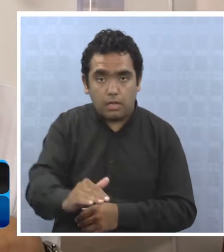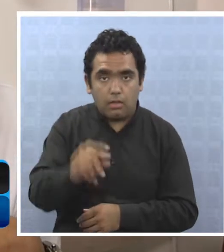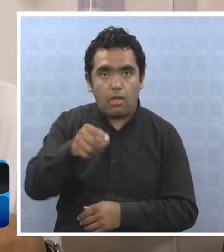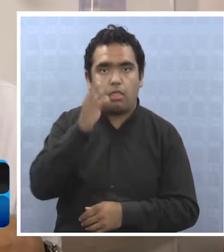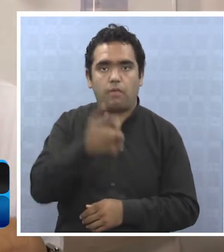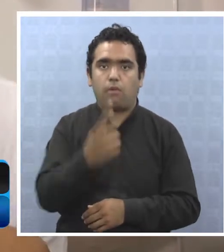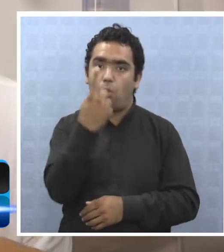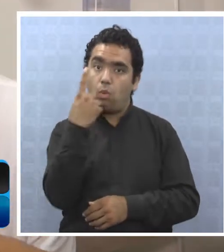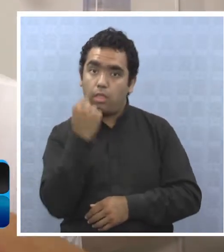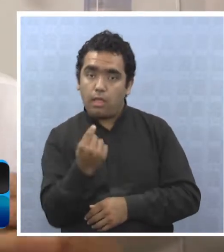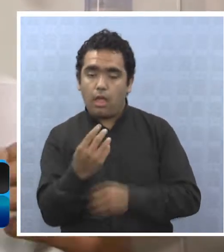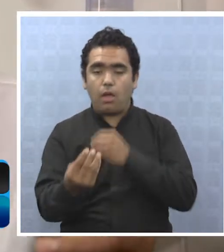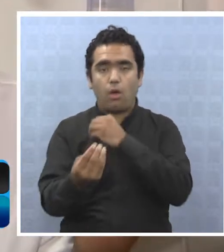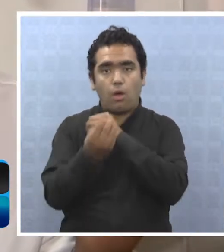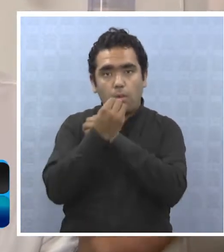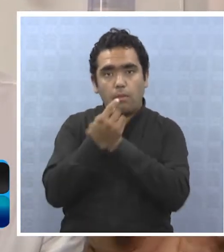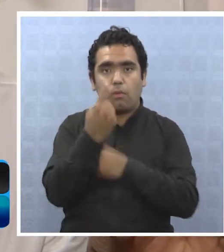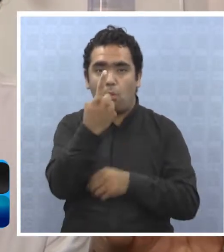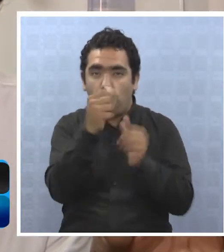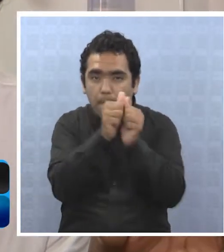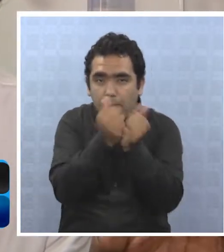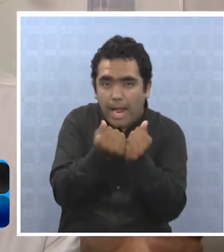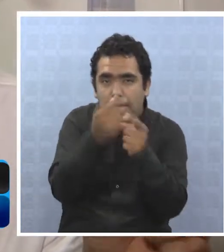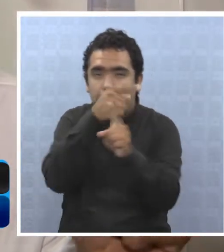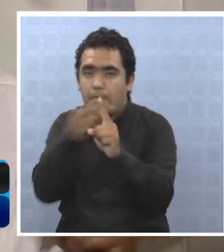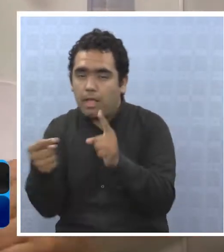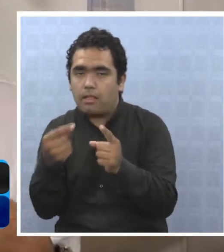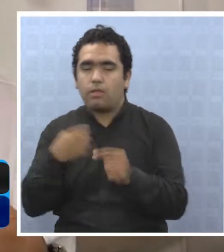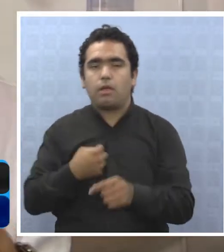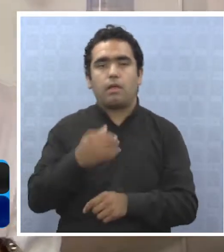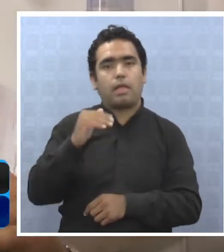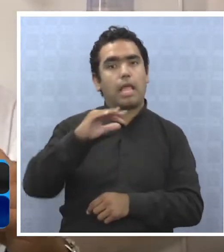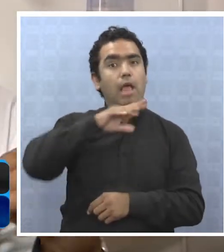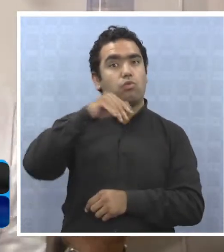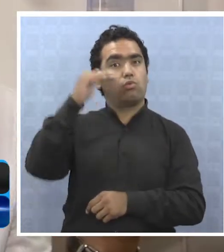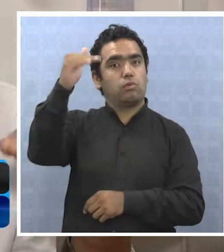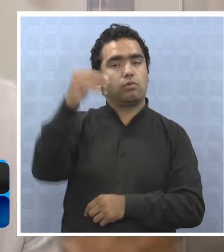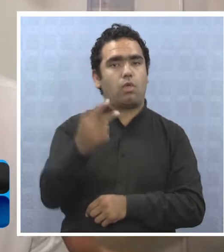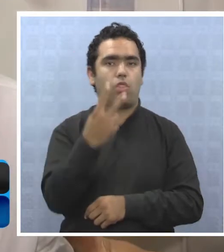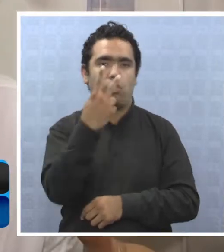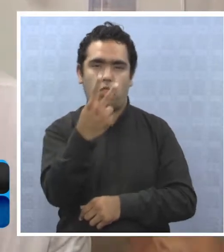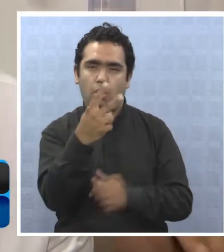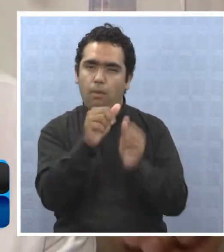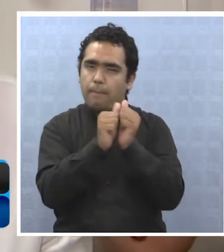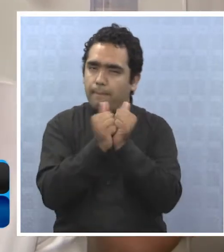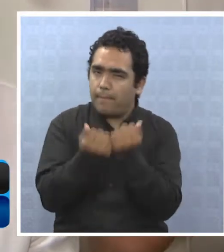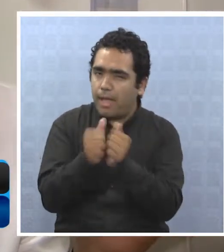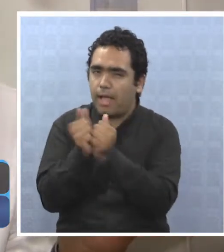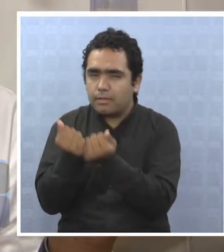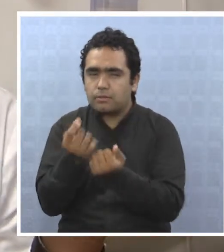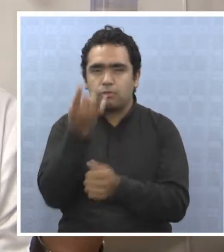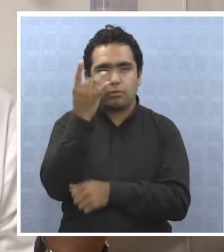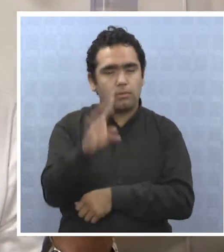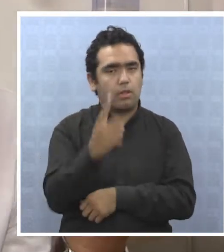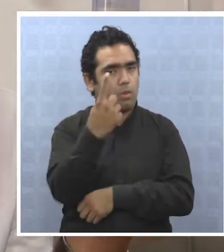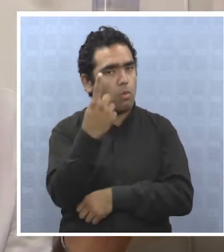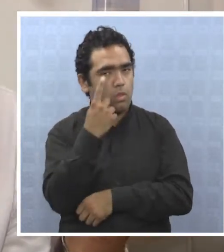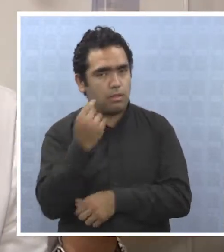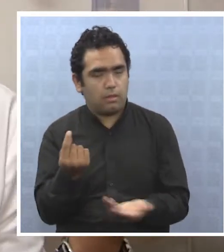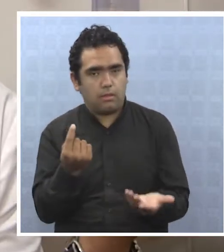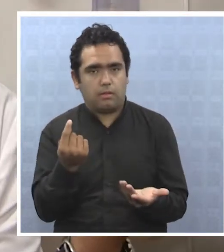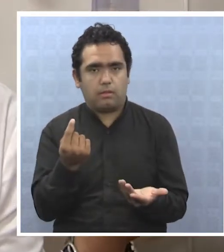persona adulta? Una persona adulta puede llegar a comer uno a dos panes al día, pero nada más, o sea, uno al desayuno y uno a la